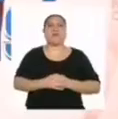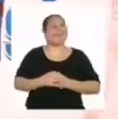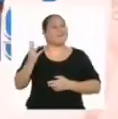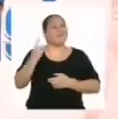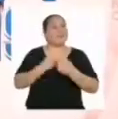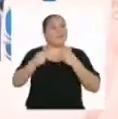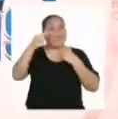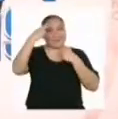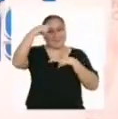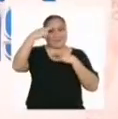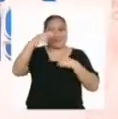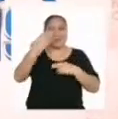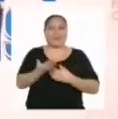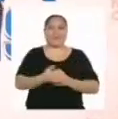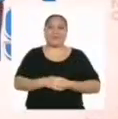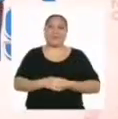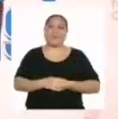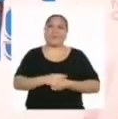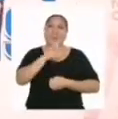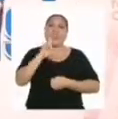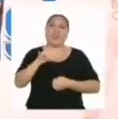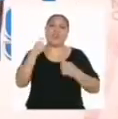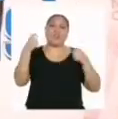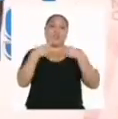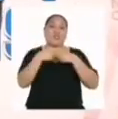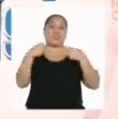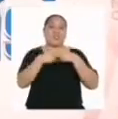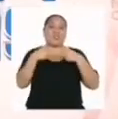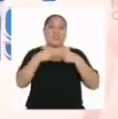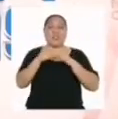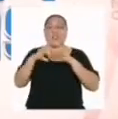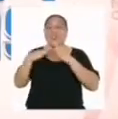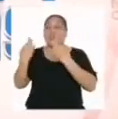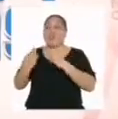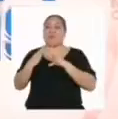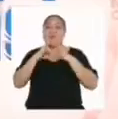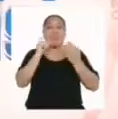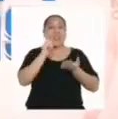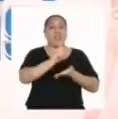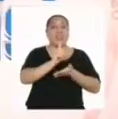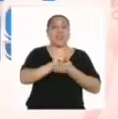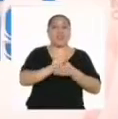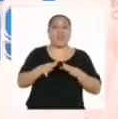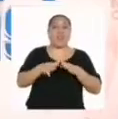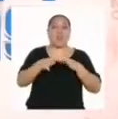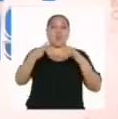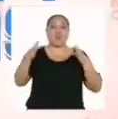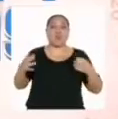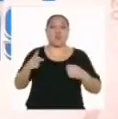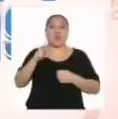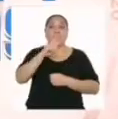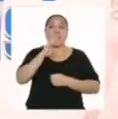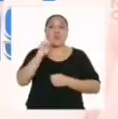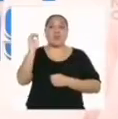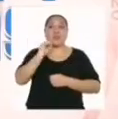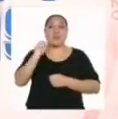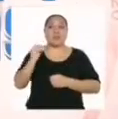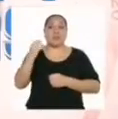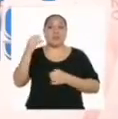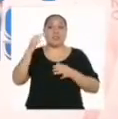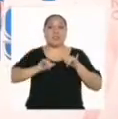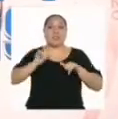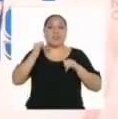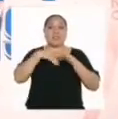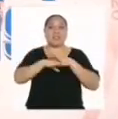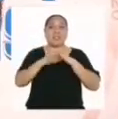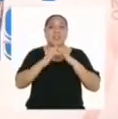Regresando a las noticias, el consumo de energía eléctrica de las familias de Lima se incrementó un promedio de 20% durante